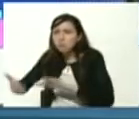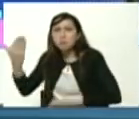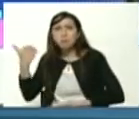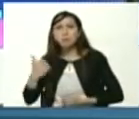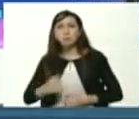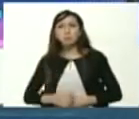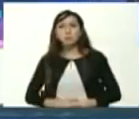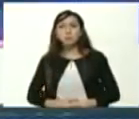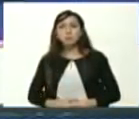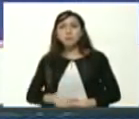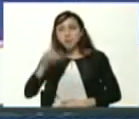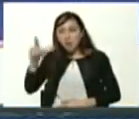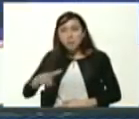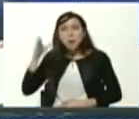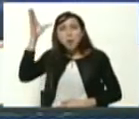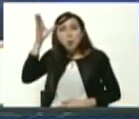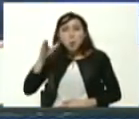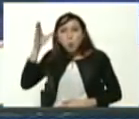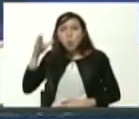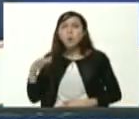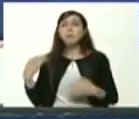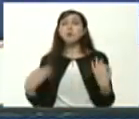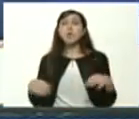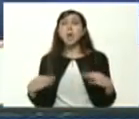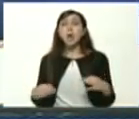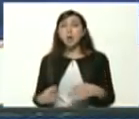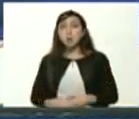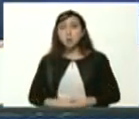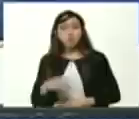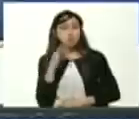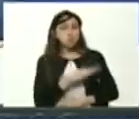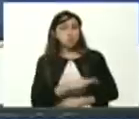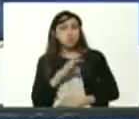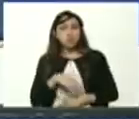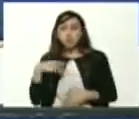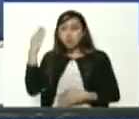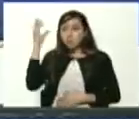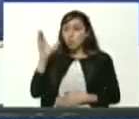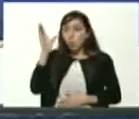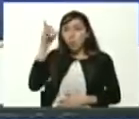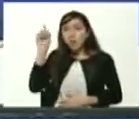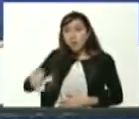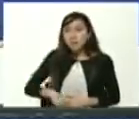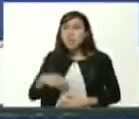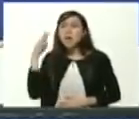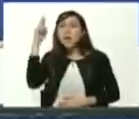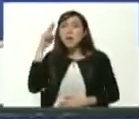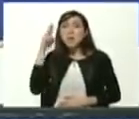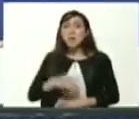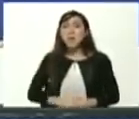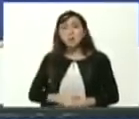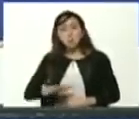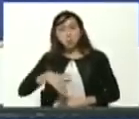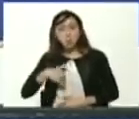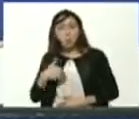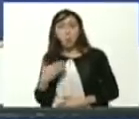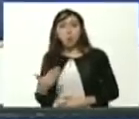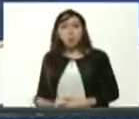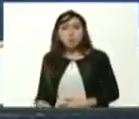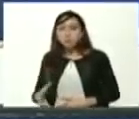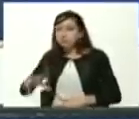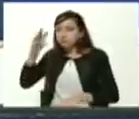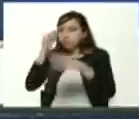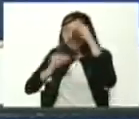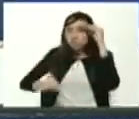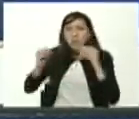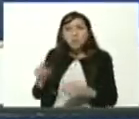del conocimiento de la naturaleza de la sociedad de la realidad de poder aprender